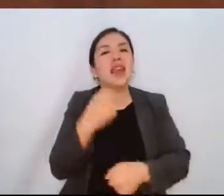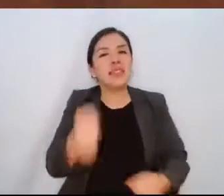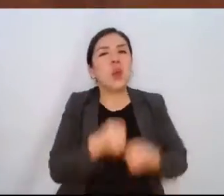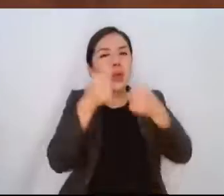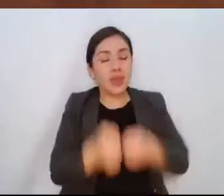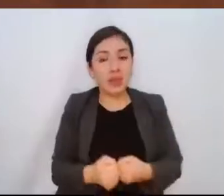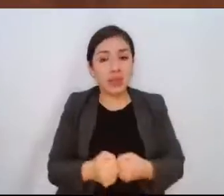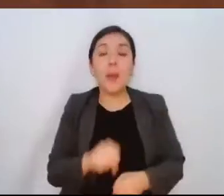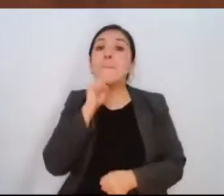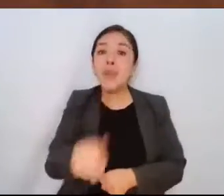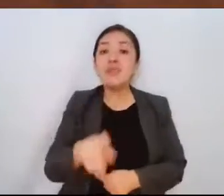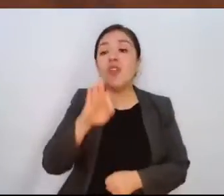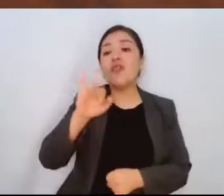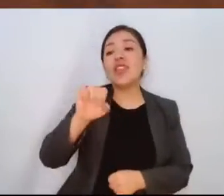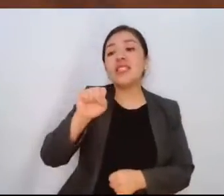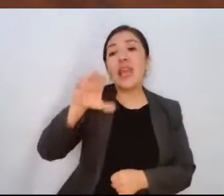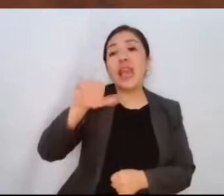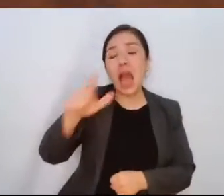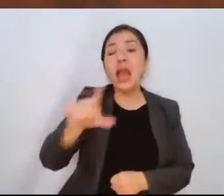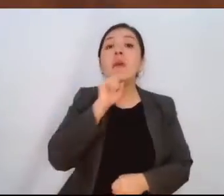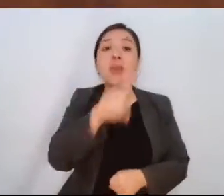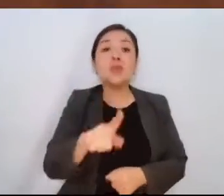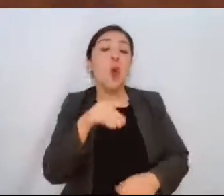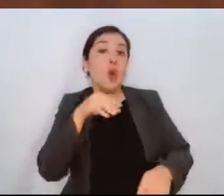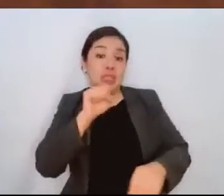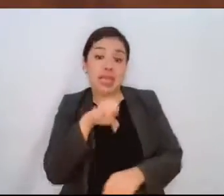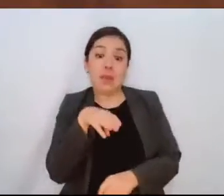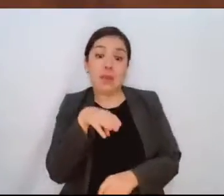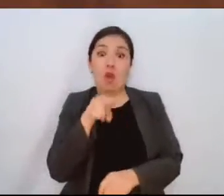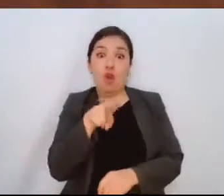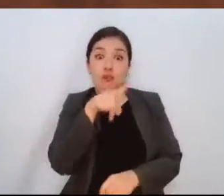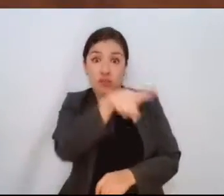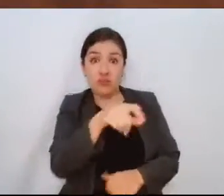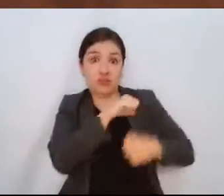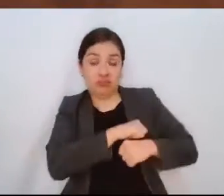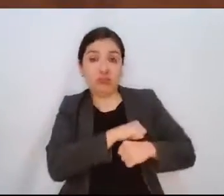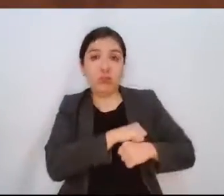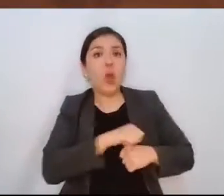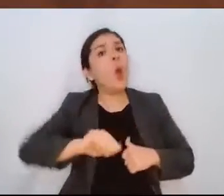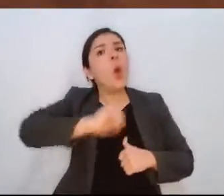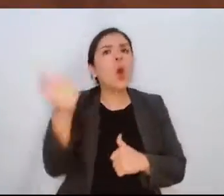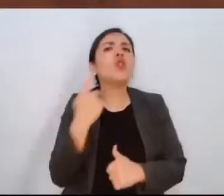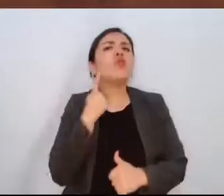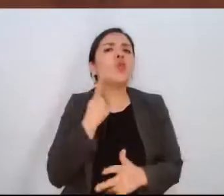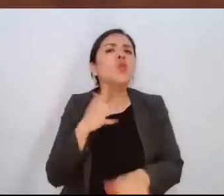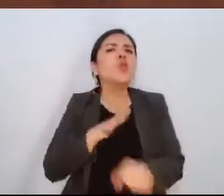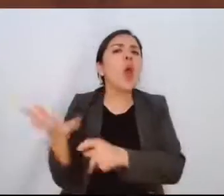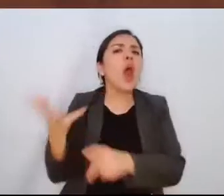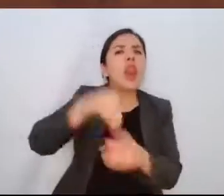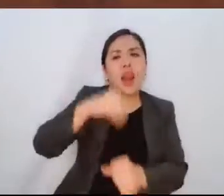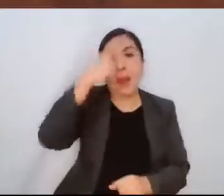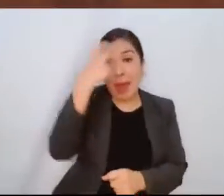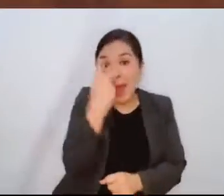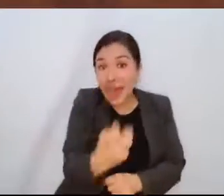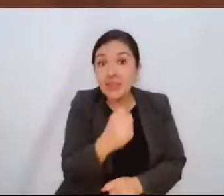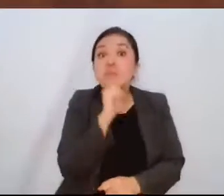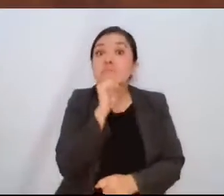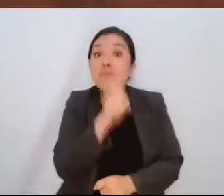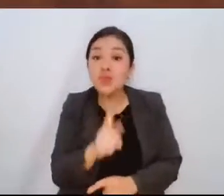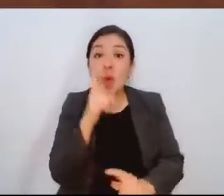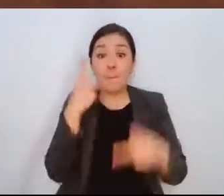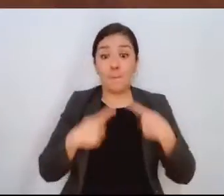y justo la de movilidad, entonces tendríamos que ver qué políticas transversales están utilizando para que justo los